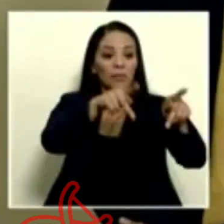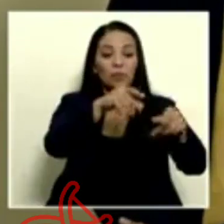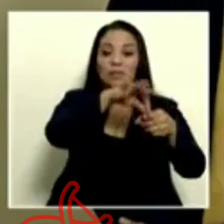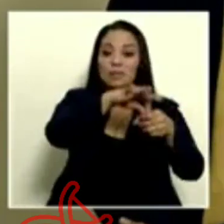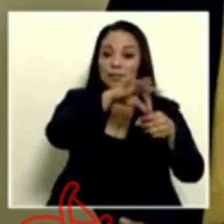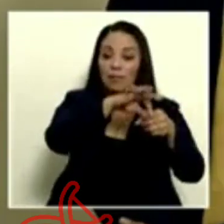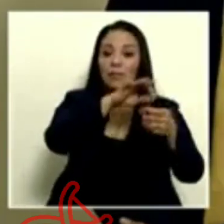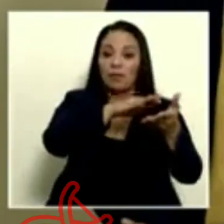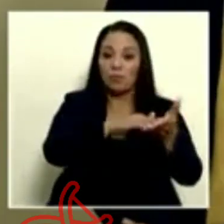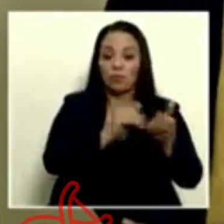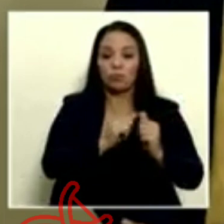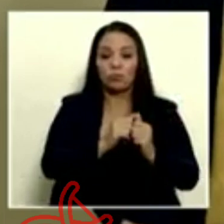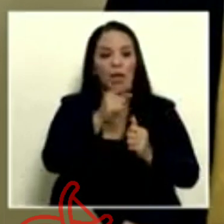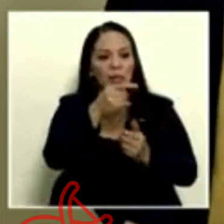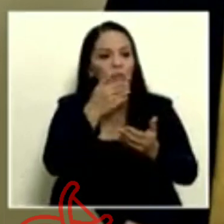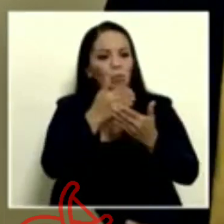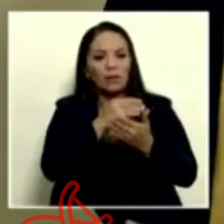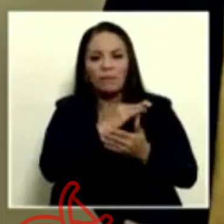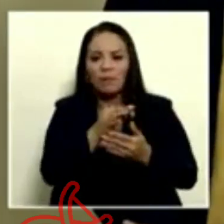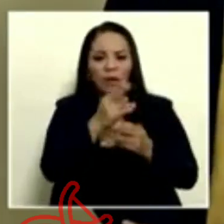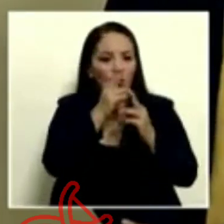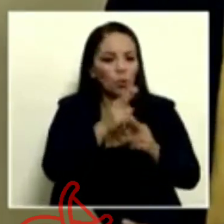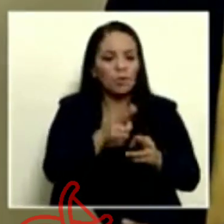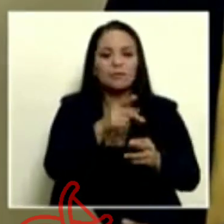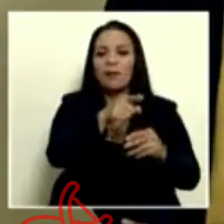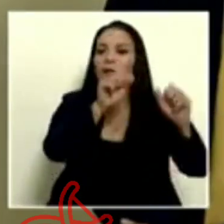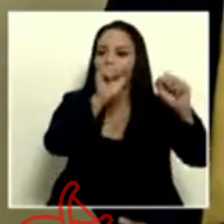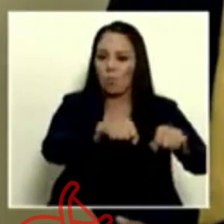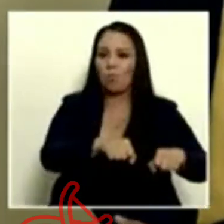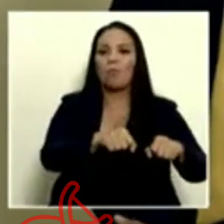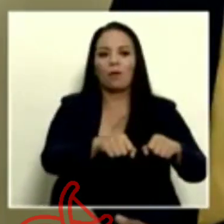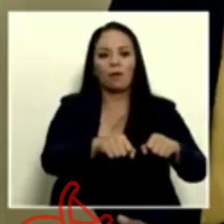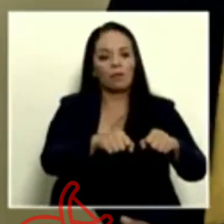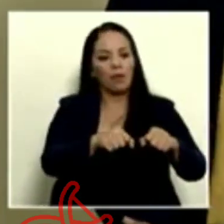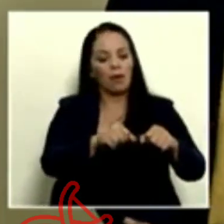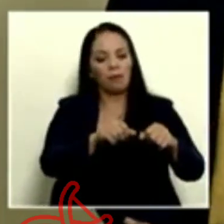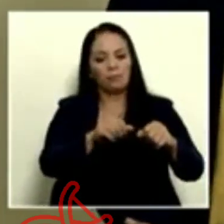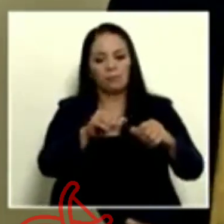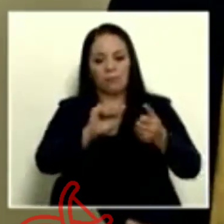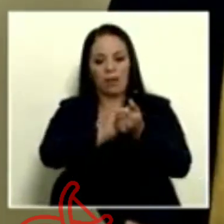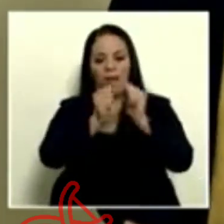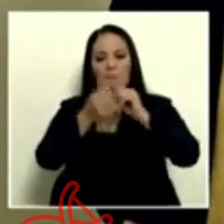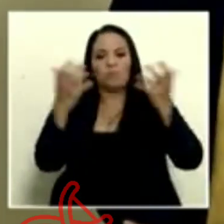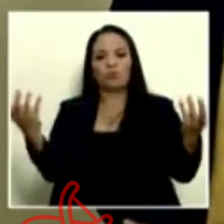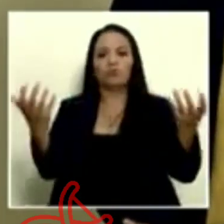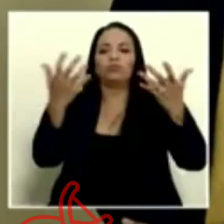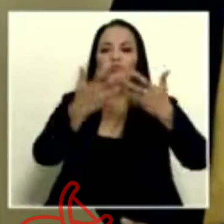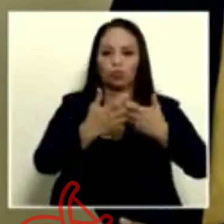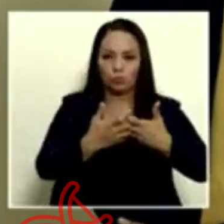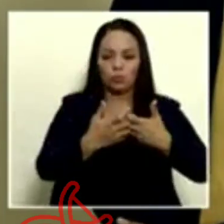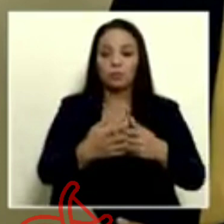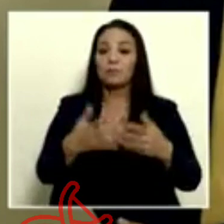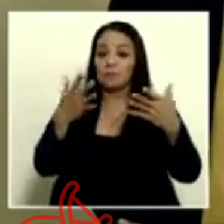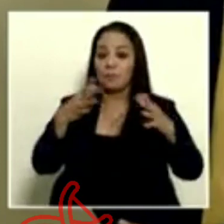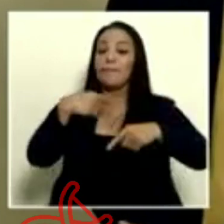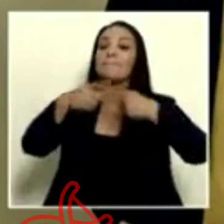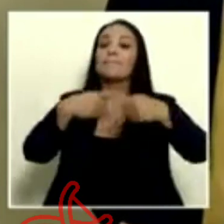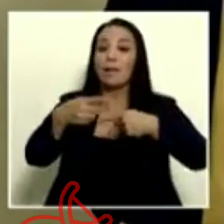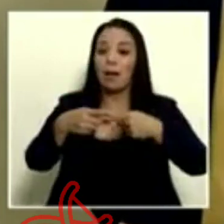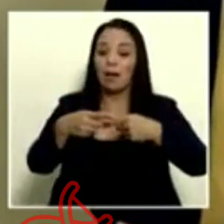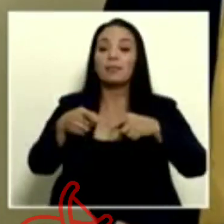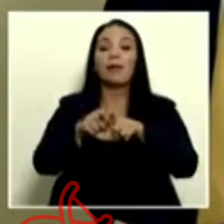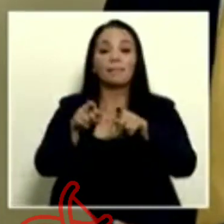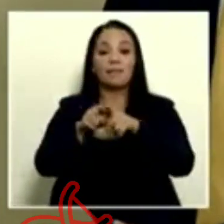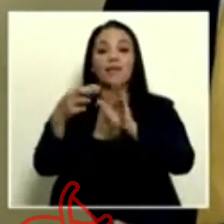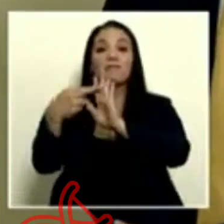de manera honesta, pueda adaptarse a los cambios. Ya viene el reglamento del cáñamo.